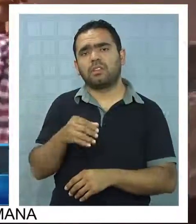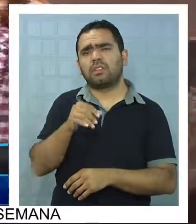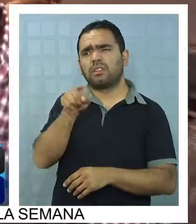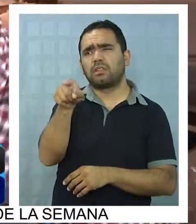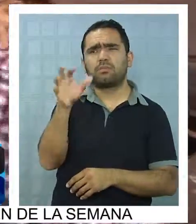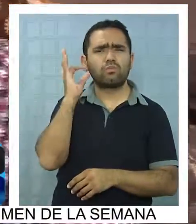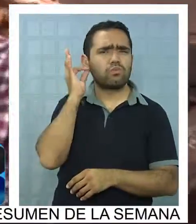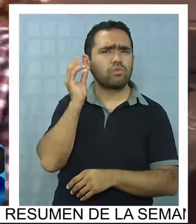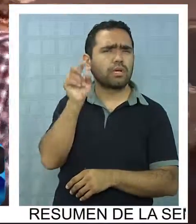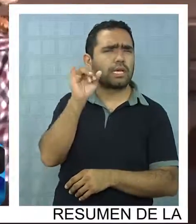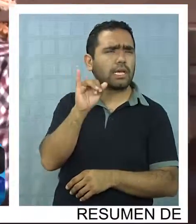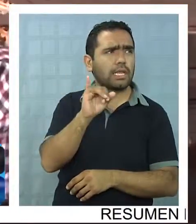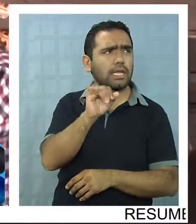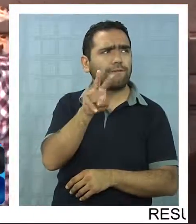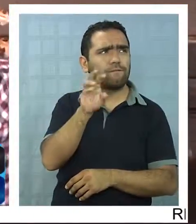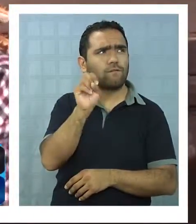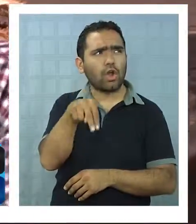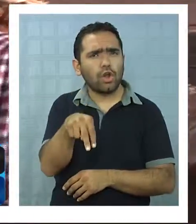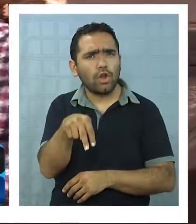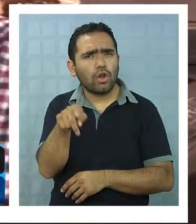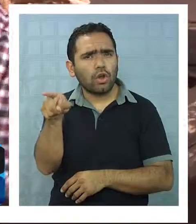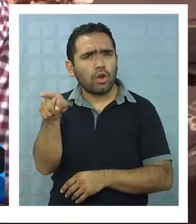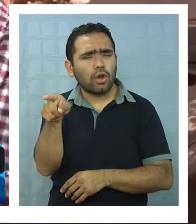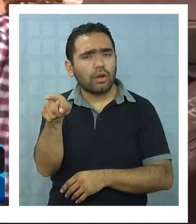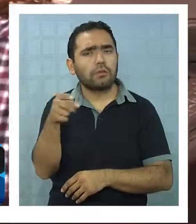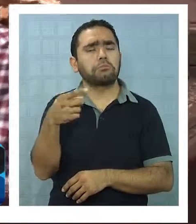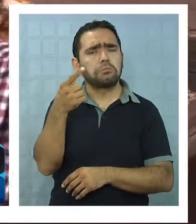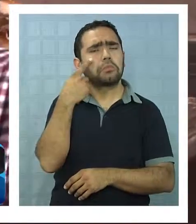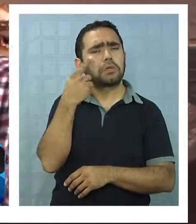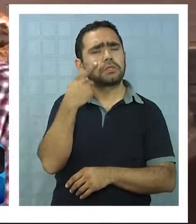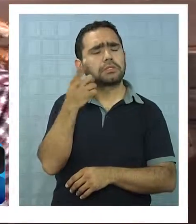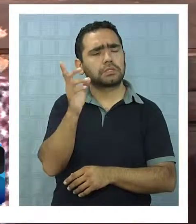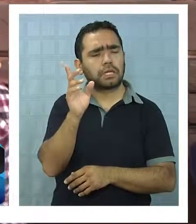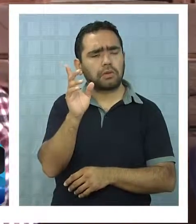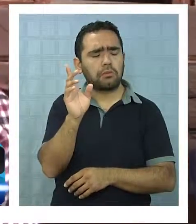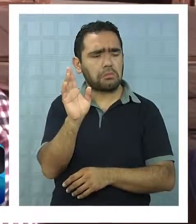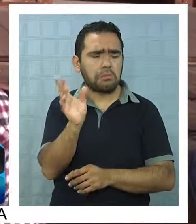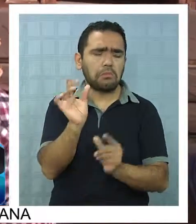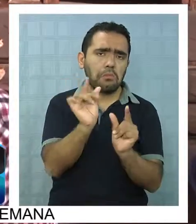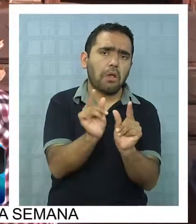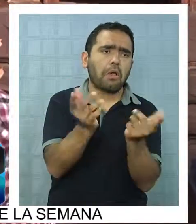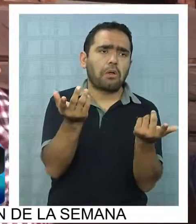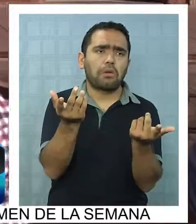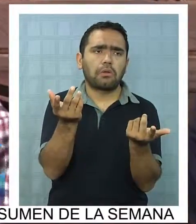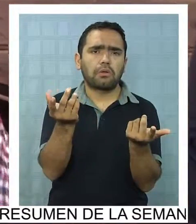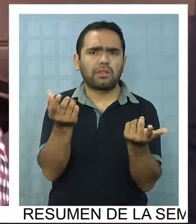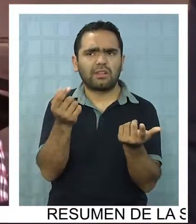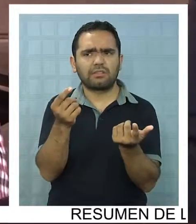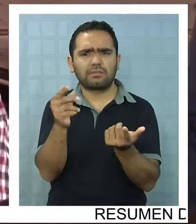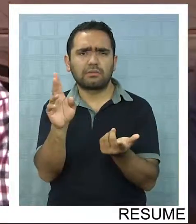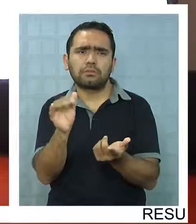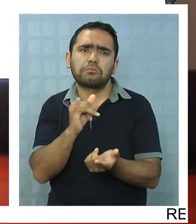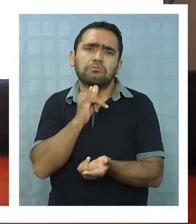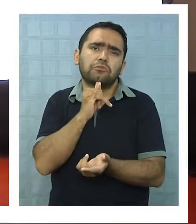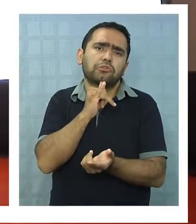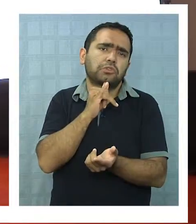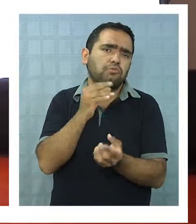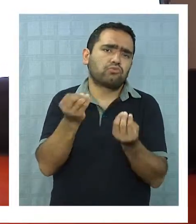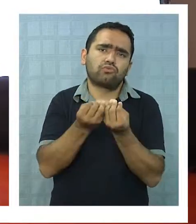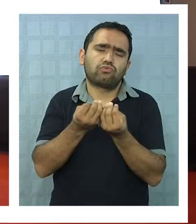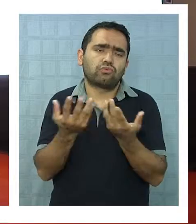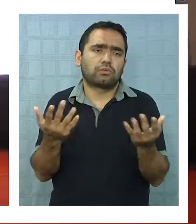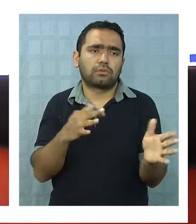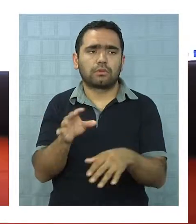Roja, algo así, Ivón, sí. Yo sé quién es, pero más detalle de ella no sabría darte luces.